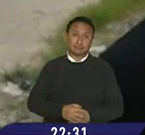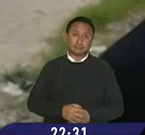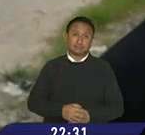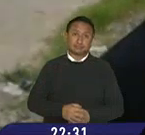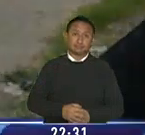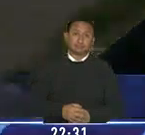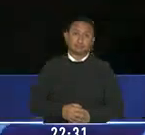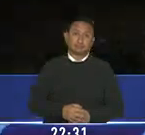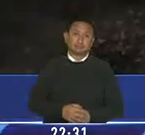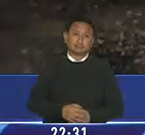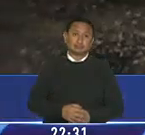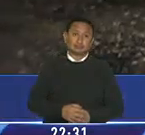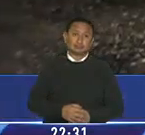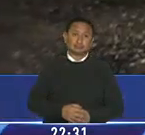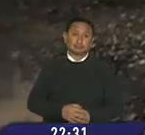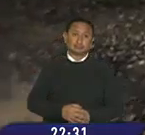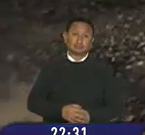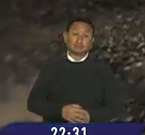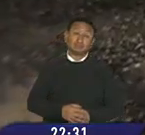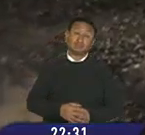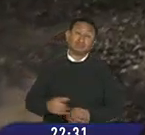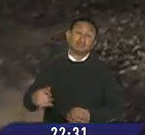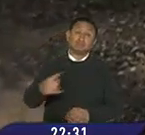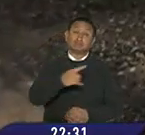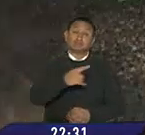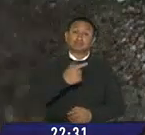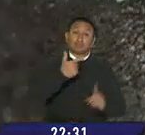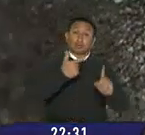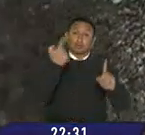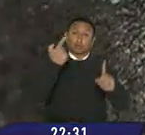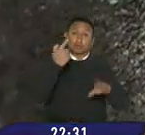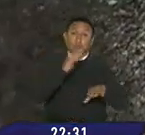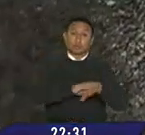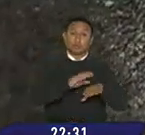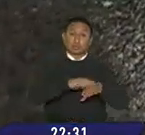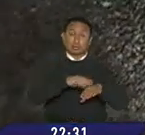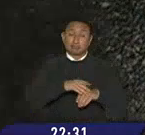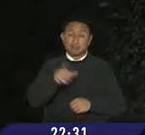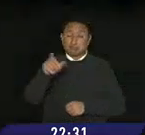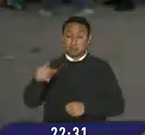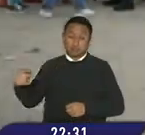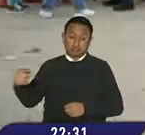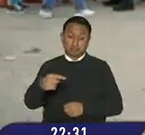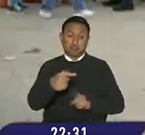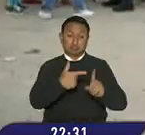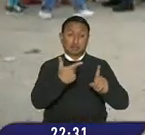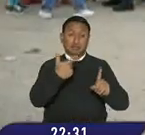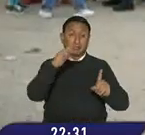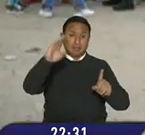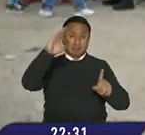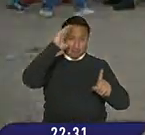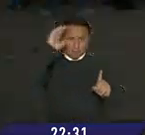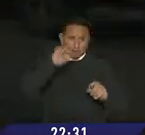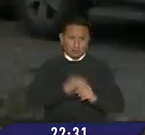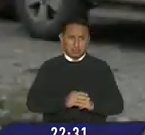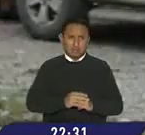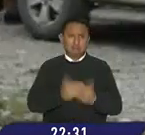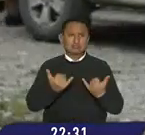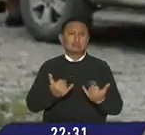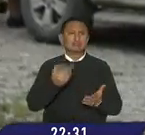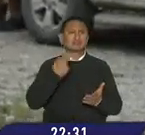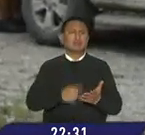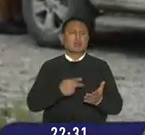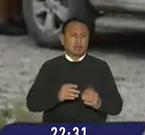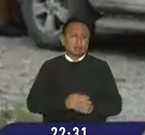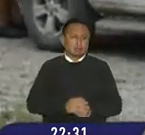la podemos desamparar aunque al parecer este hecho violento se ejecutó al estilo sicariato los agentes policiales buscan determinar